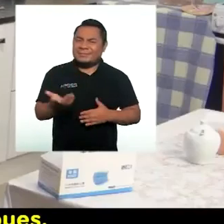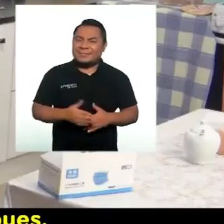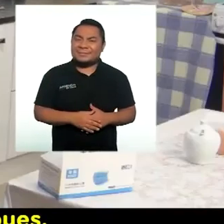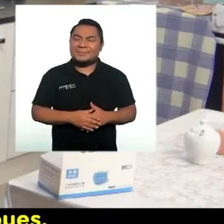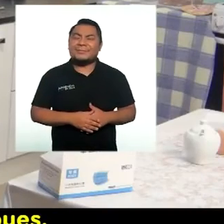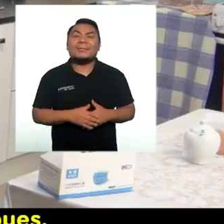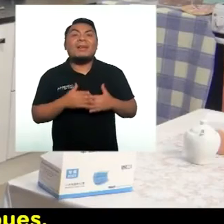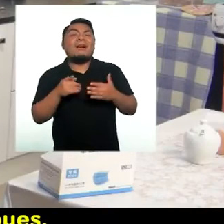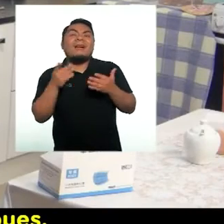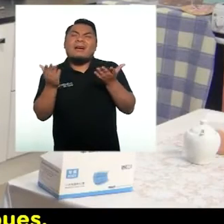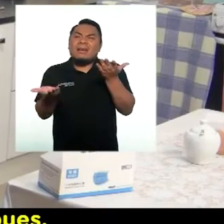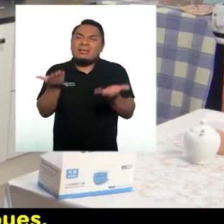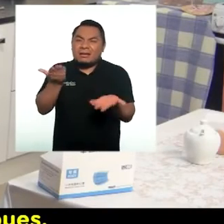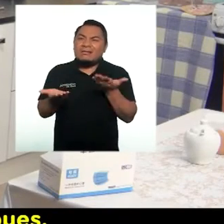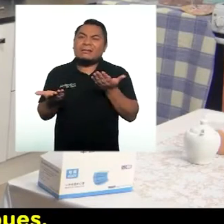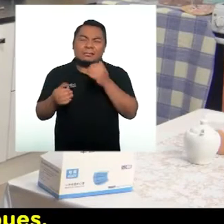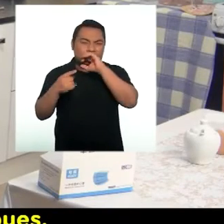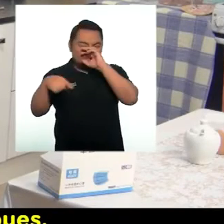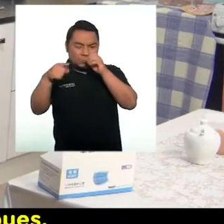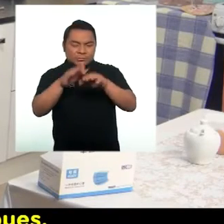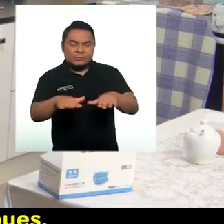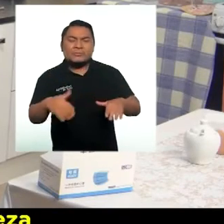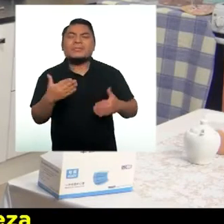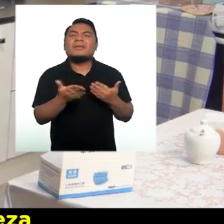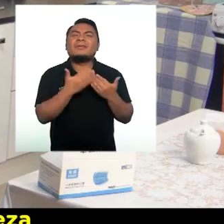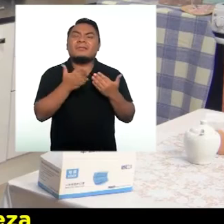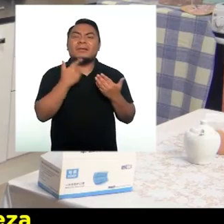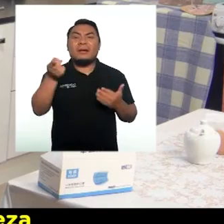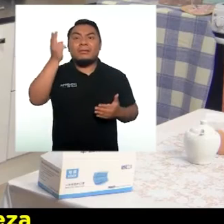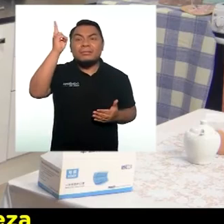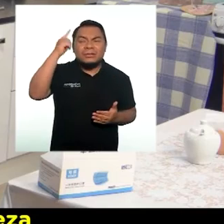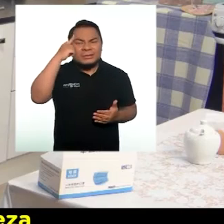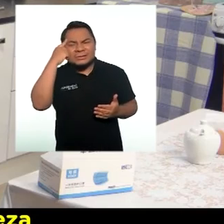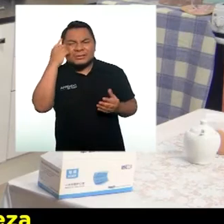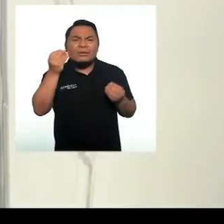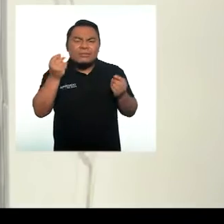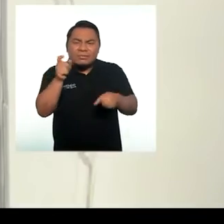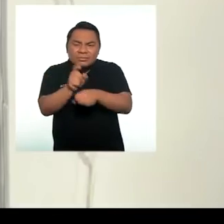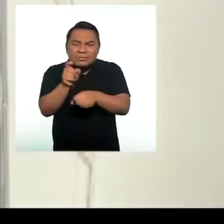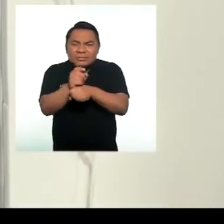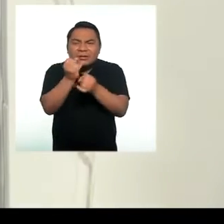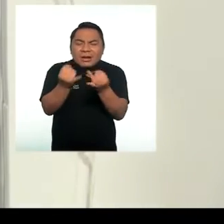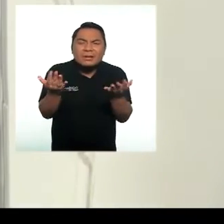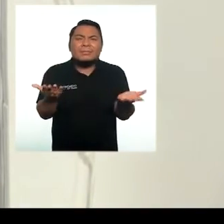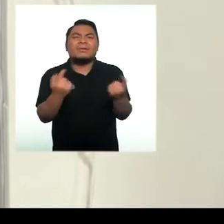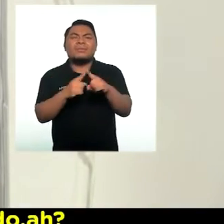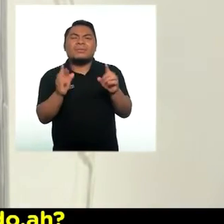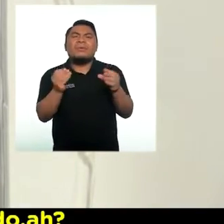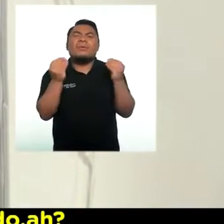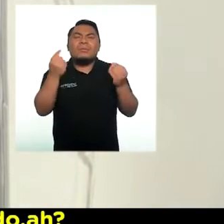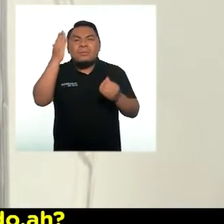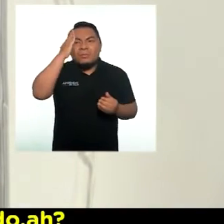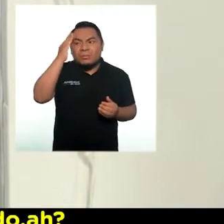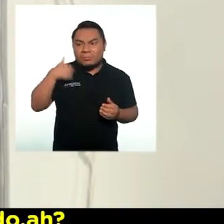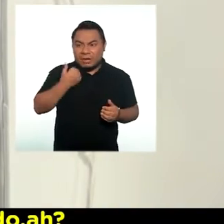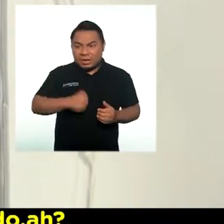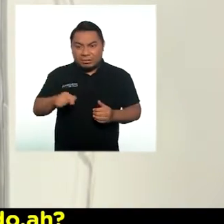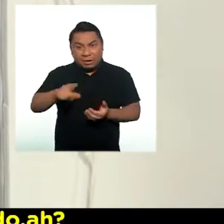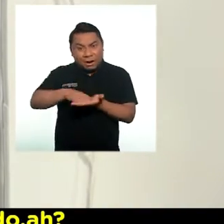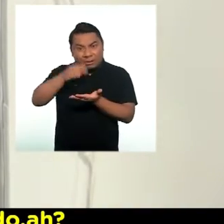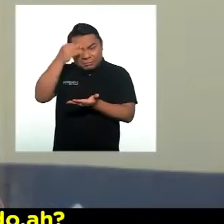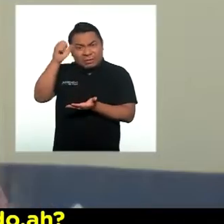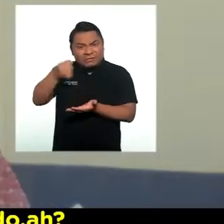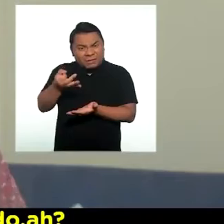Debe ser, señorito, pero para ellos es fácil, ¿ves? Uno que no es profesor se rompe la cabeza tratando de enseñarles algo. Pero, ¿cómo sé yo que mi hijita está